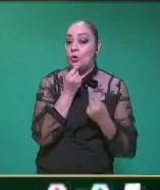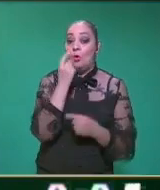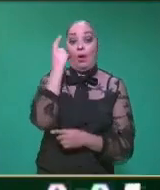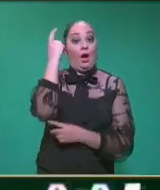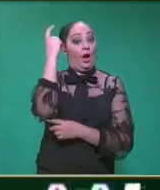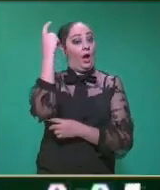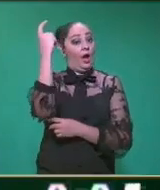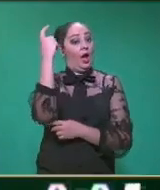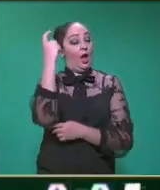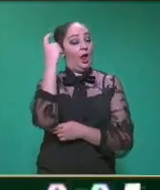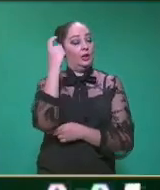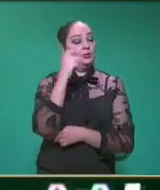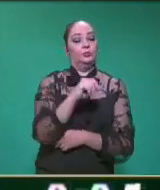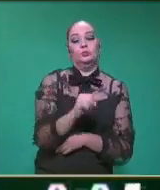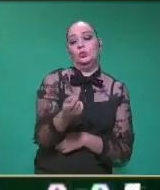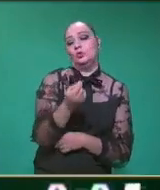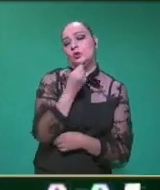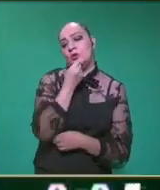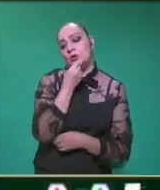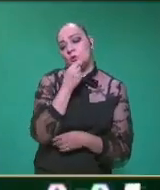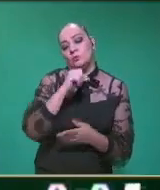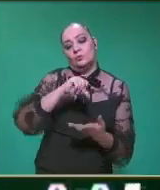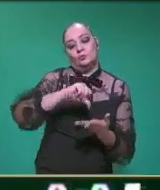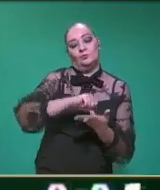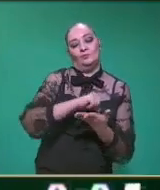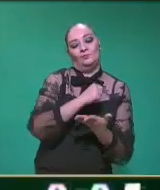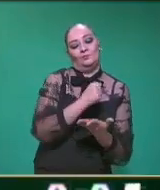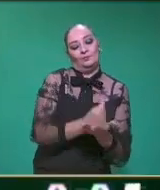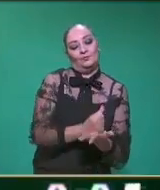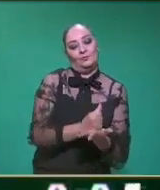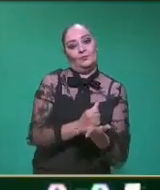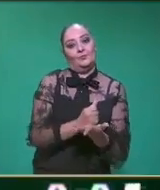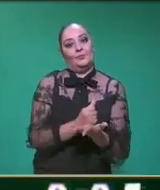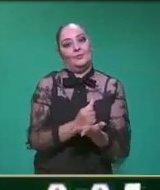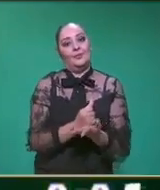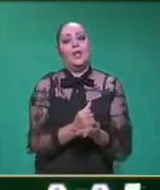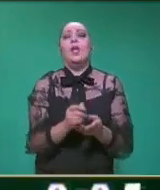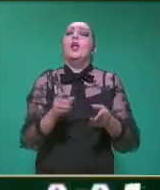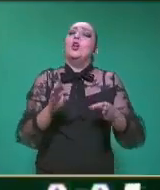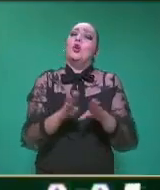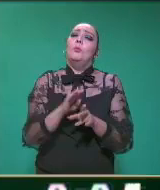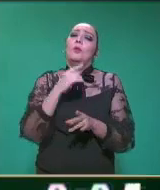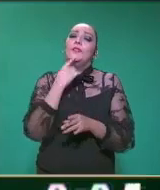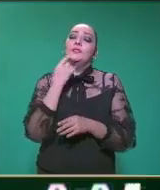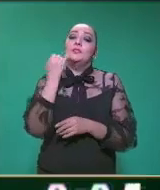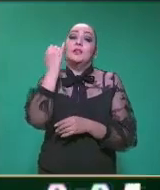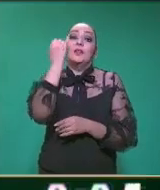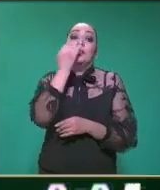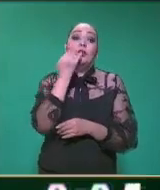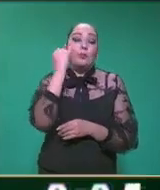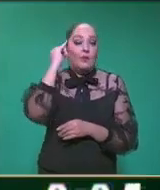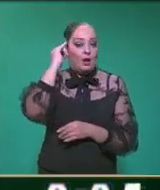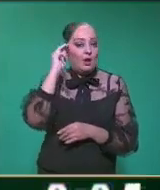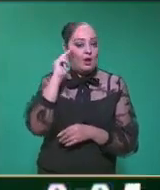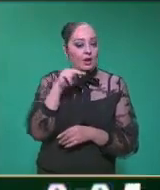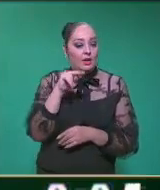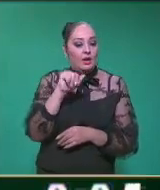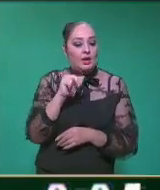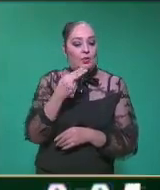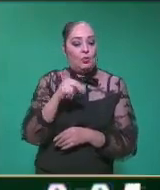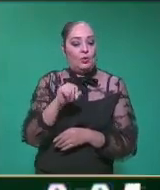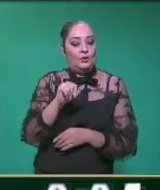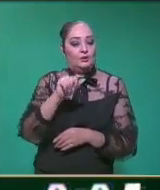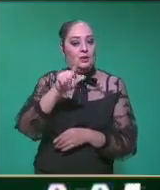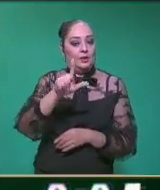alto y hay otro niño que está bajo. Entonces, ¿cómo se dice en lengua náhuatl? Cuando un niño